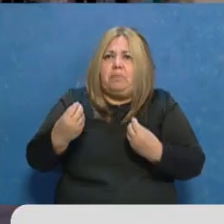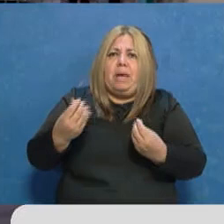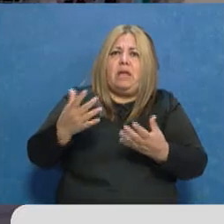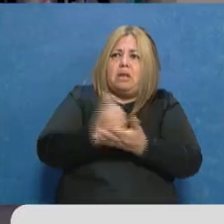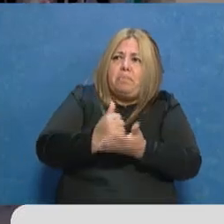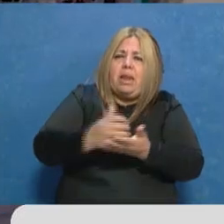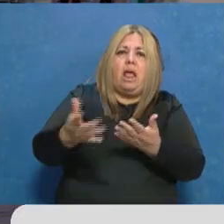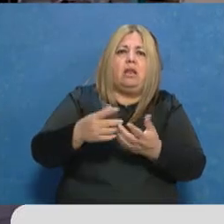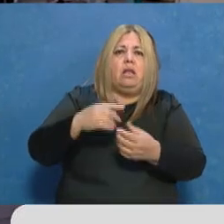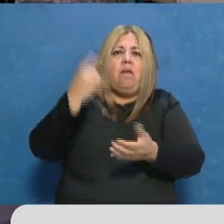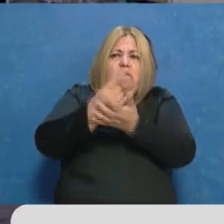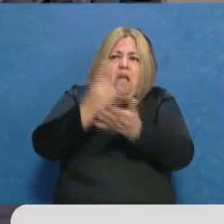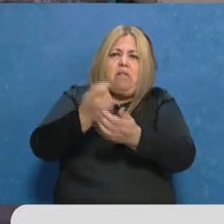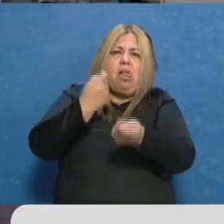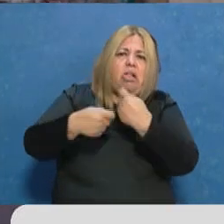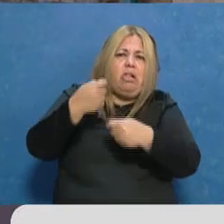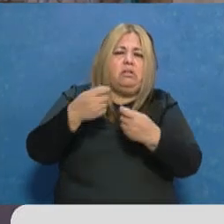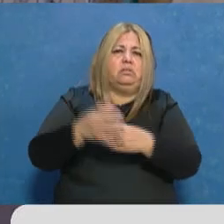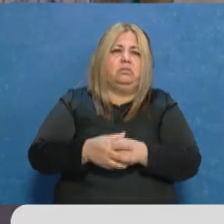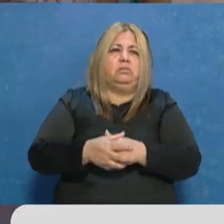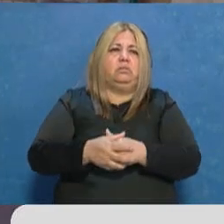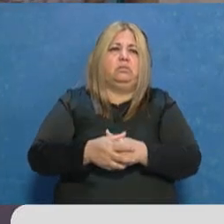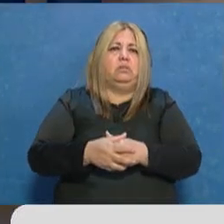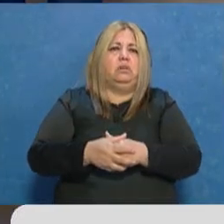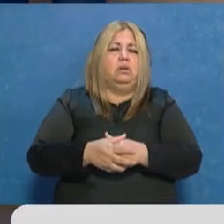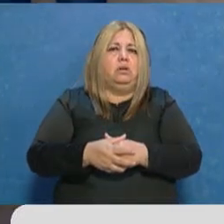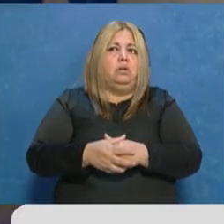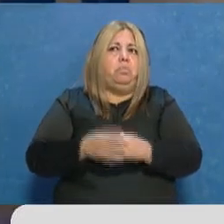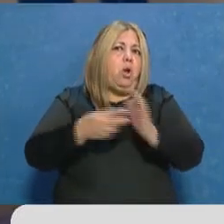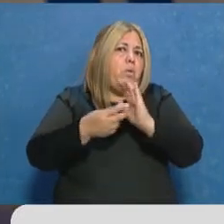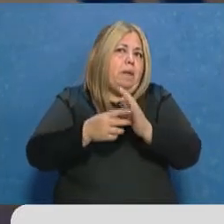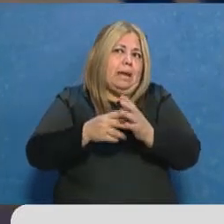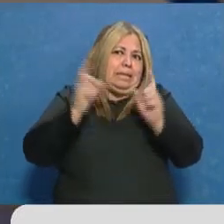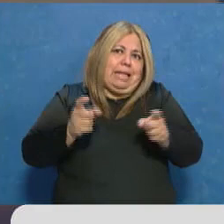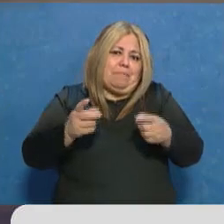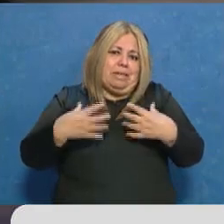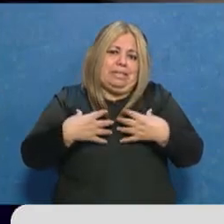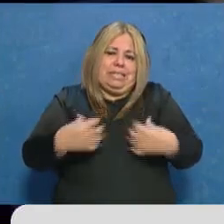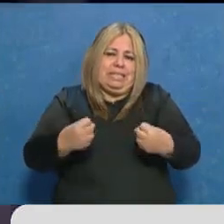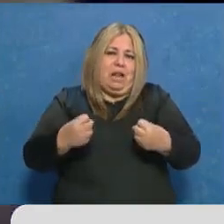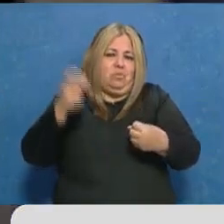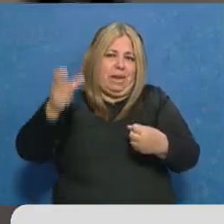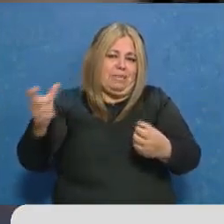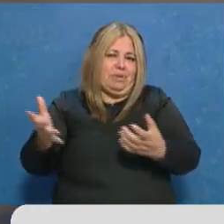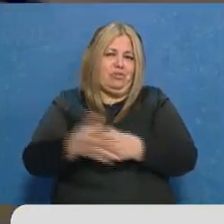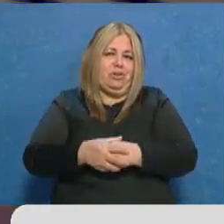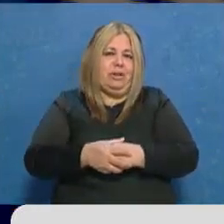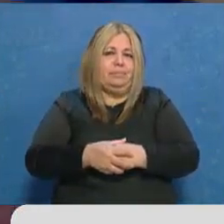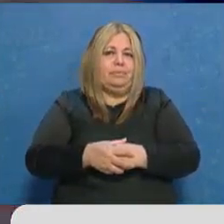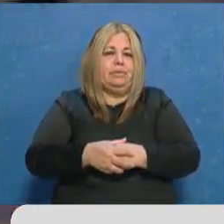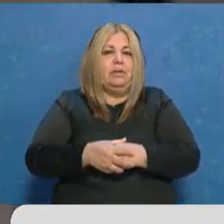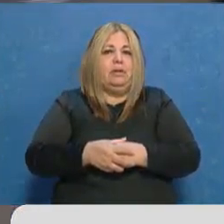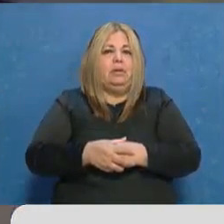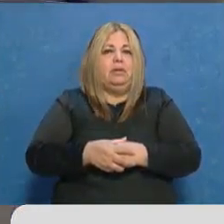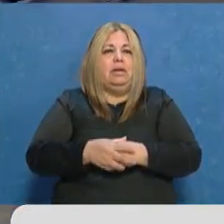le están afectando realmente un tema de salud. Y además, en un segundo plano queda